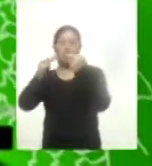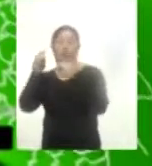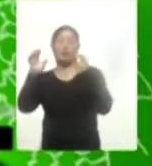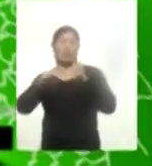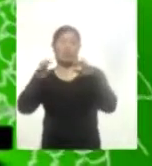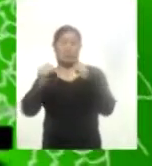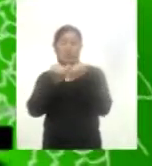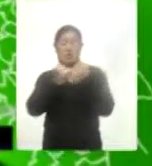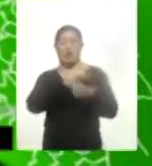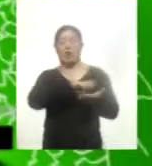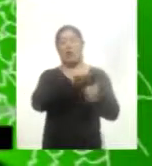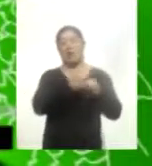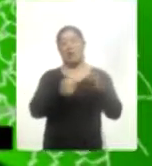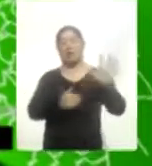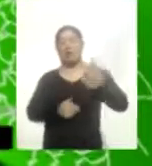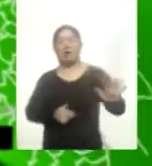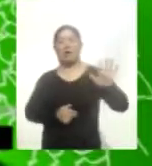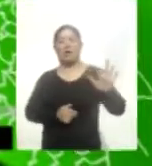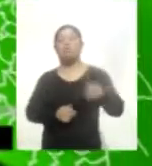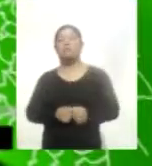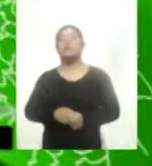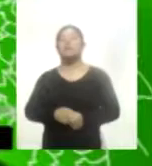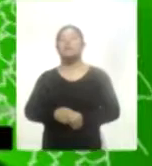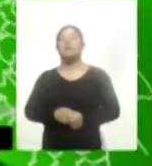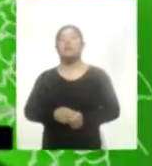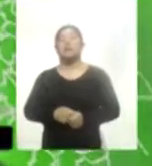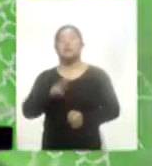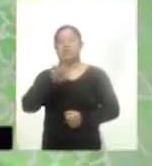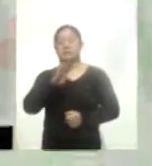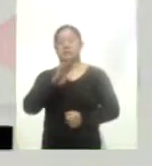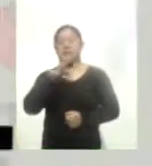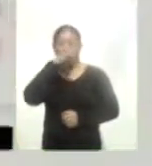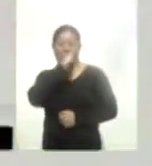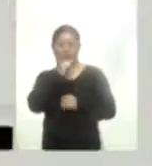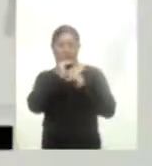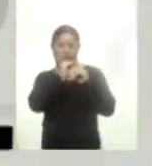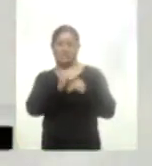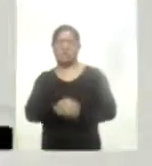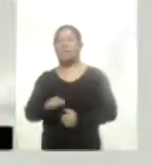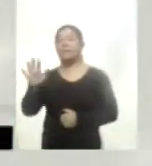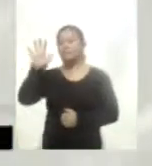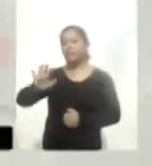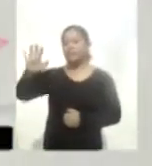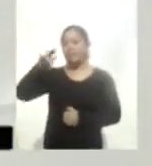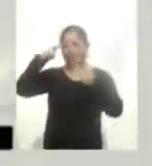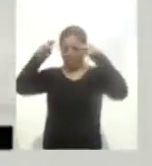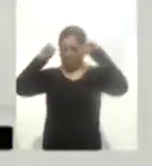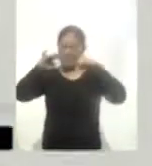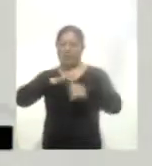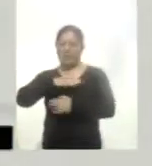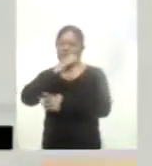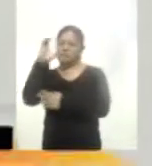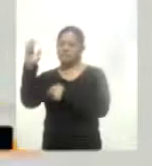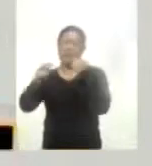se prevén en Calpulalpan y la región poniente. La temperatura máxima será de 19 grados. En Guamantla y el oriente del territorio se mantiene cielo